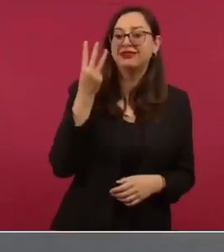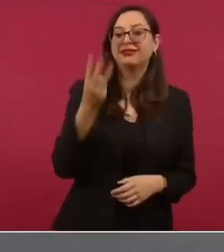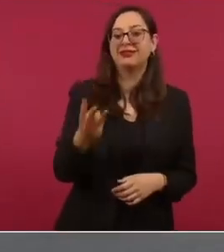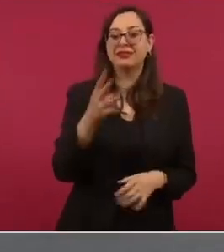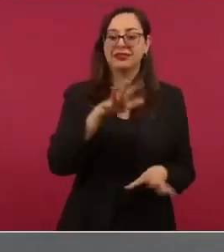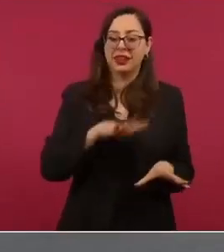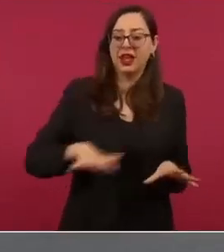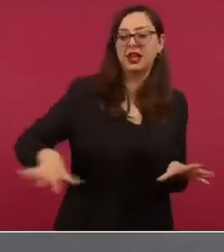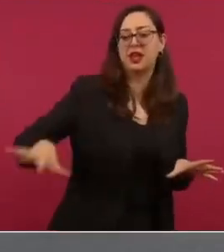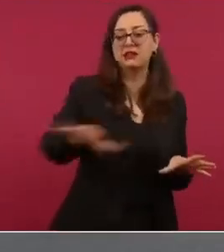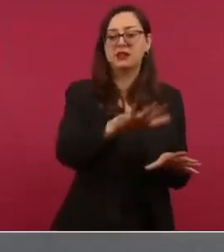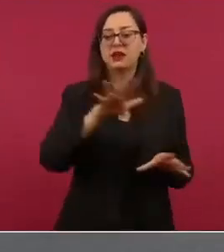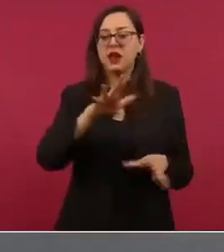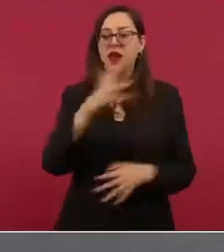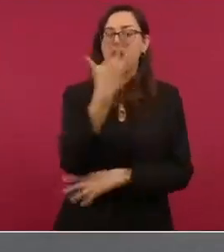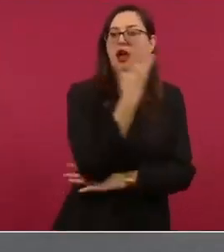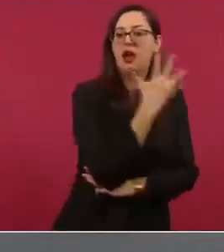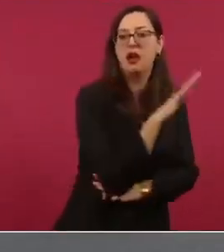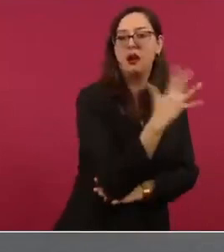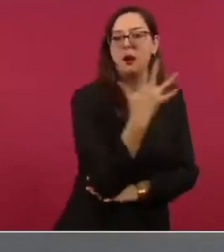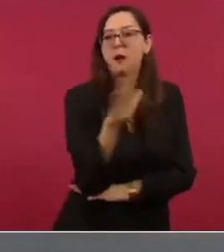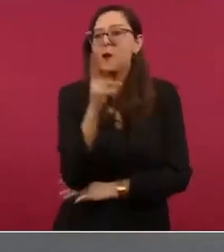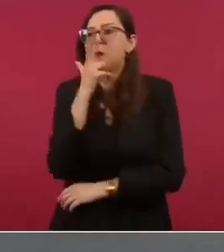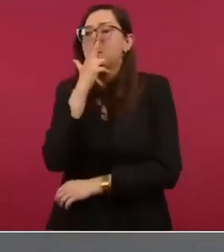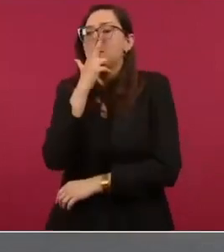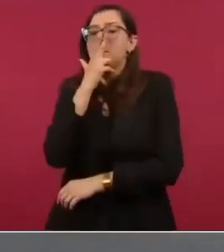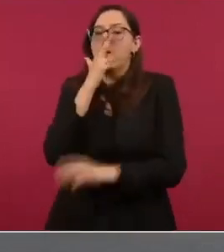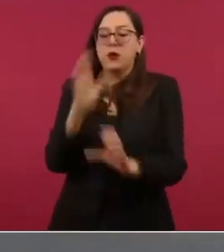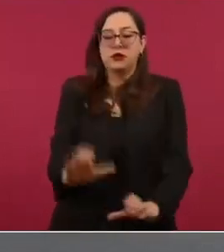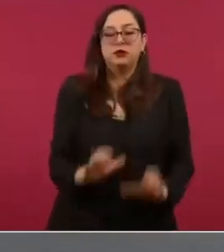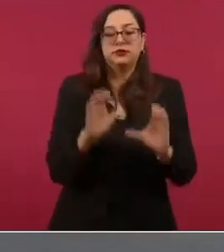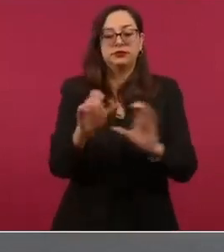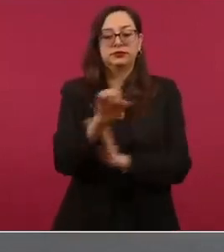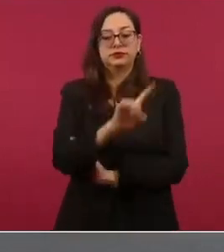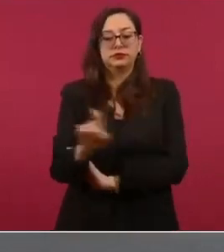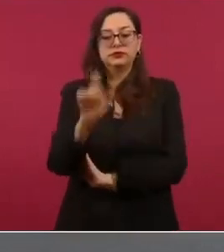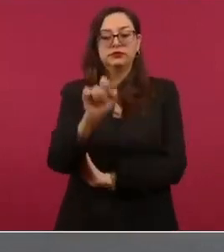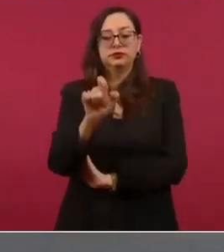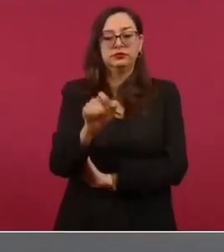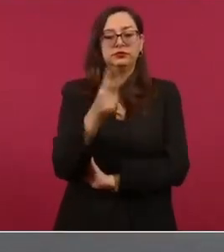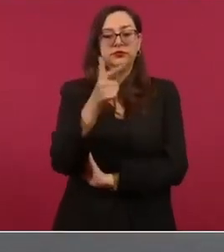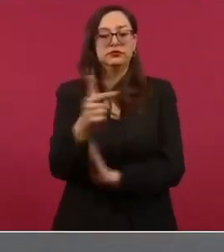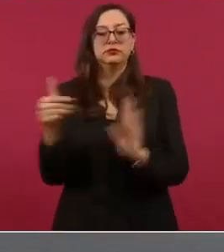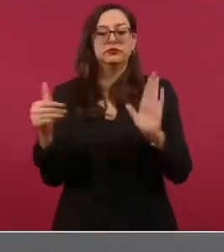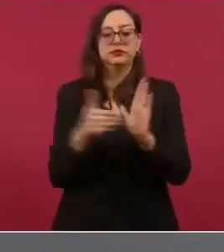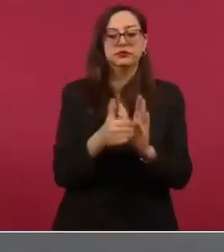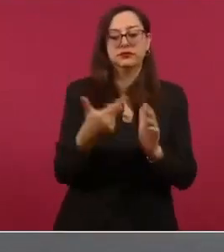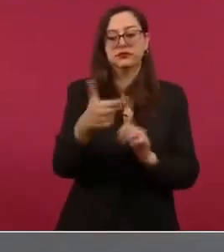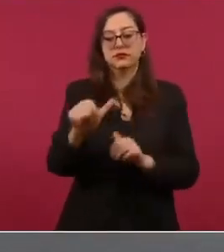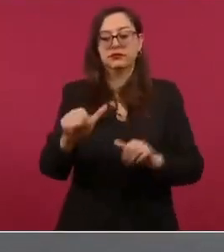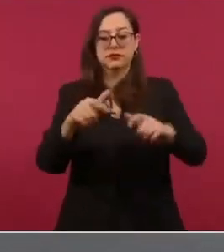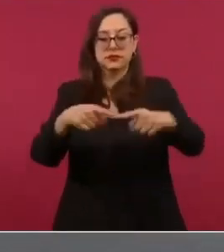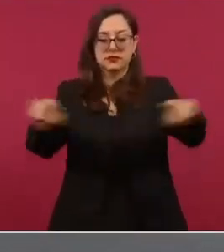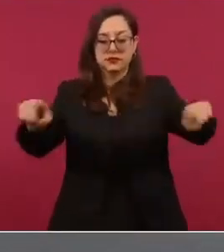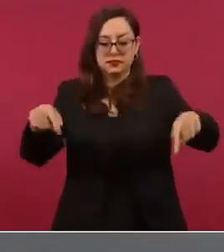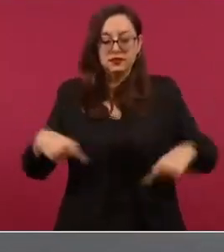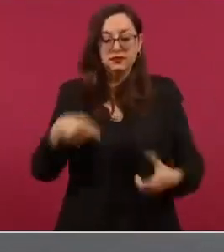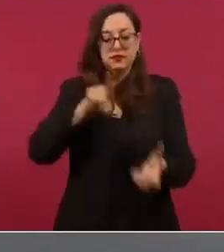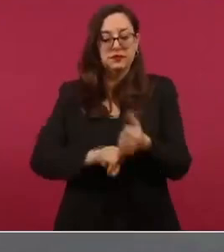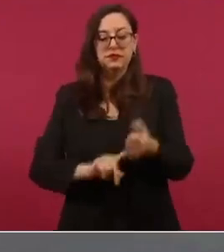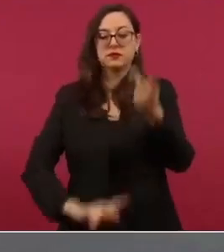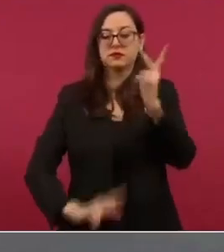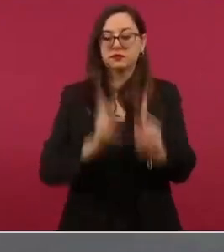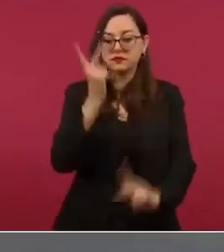naturales para la protección de 127 mil 409 hectáreas de flora y fauna